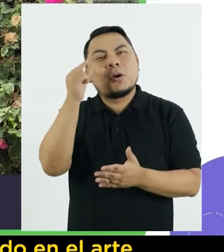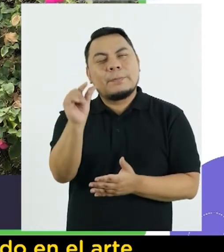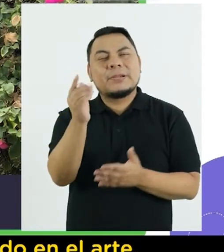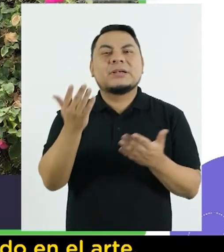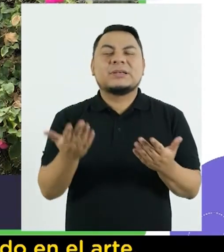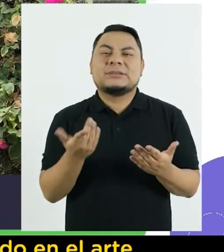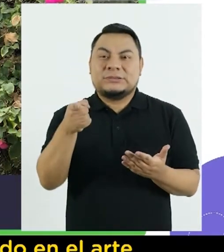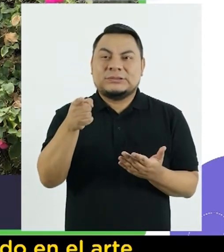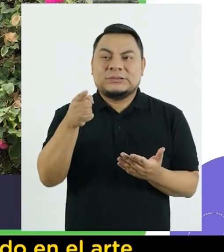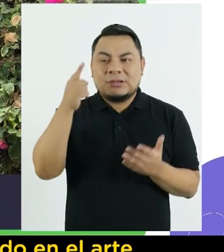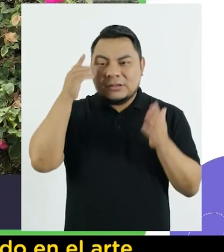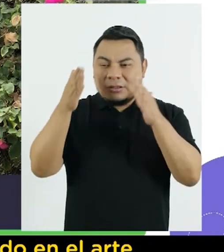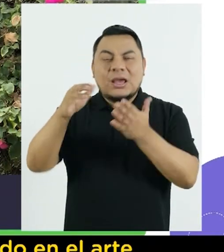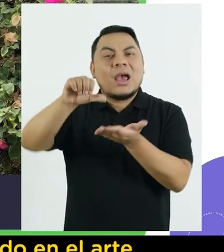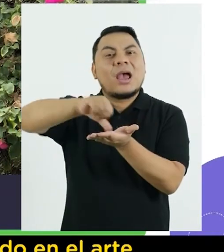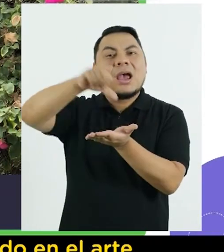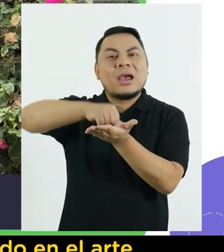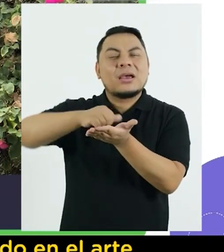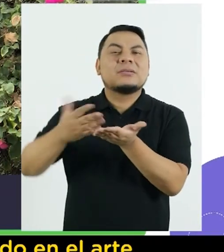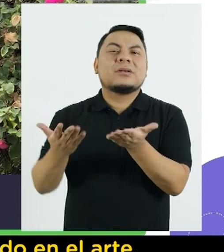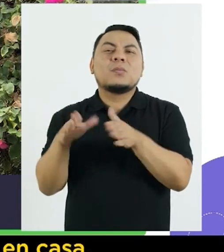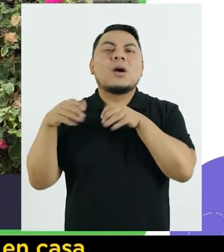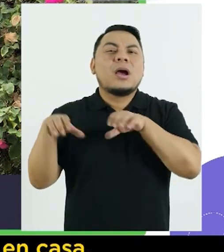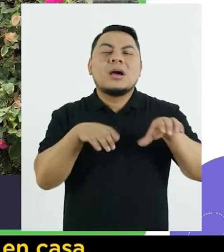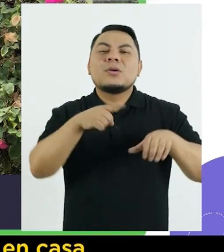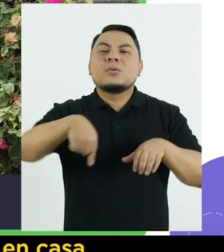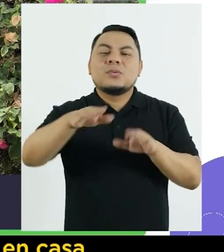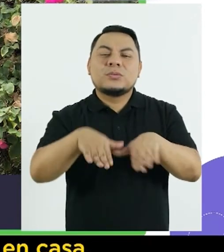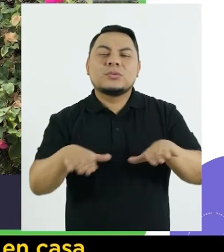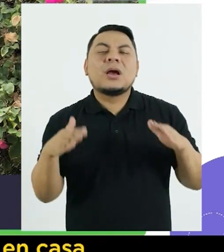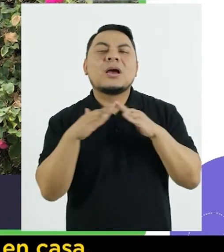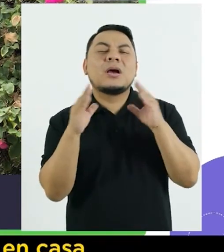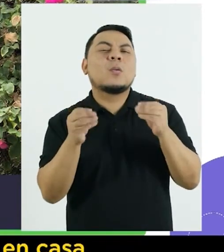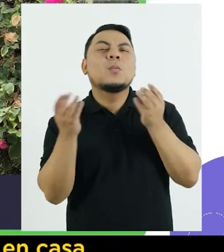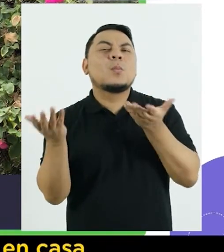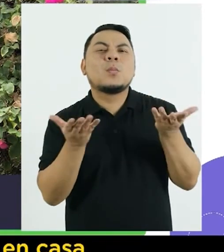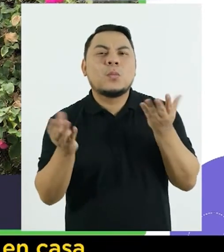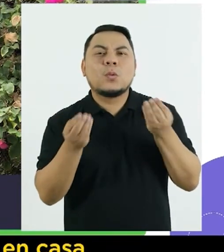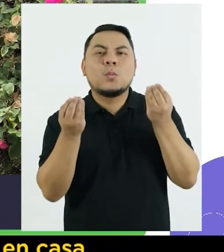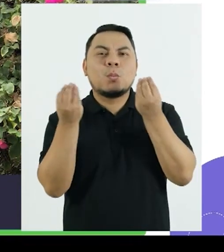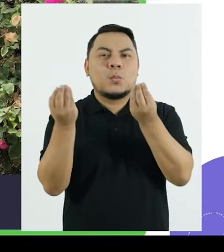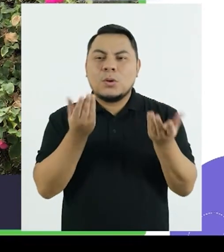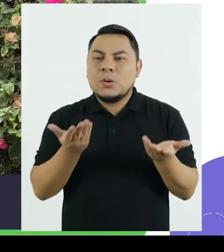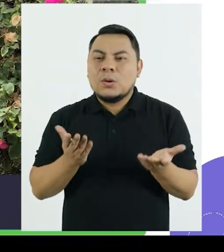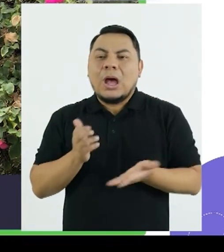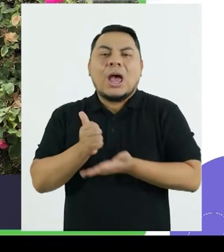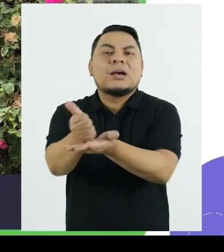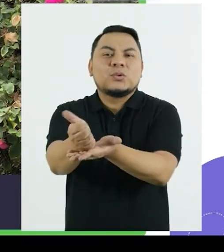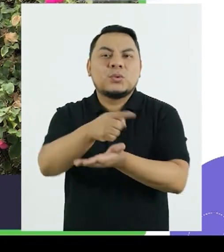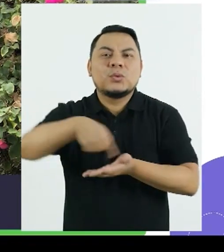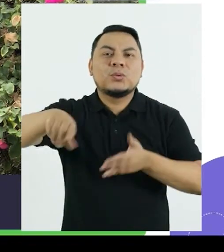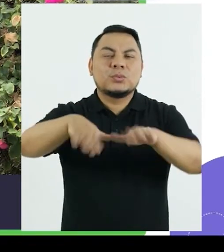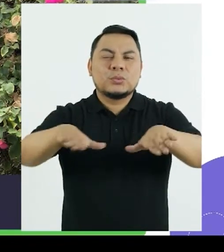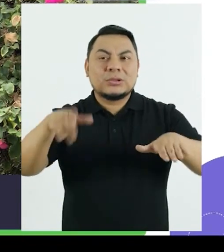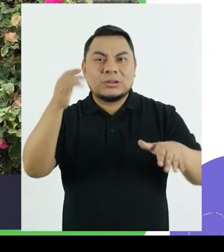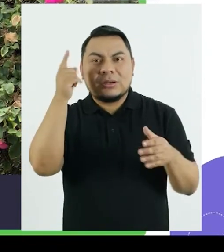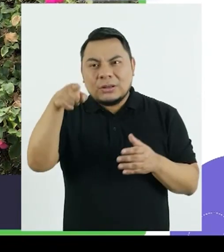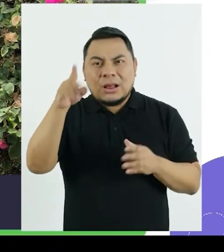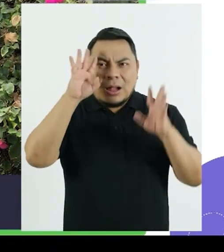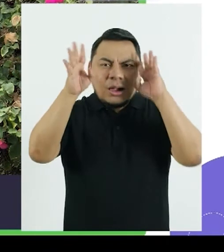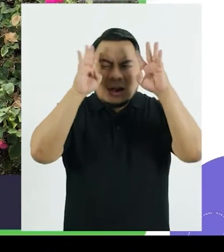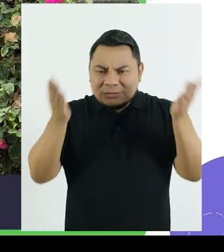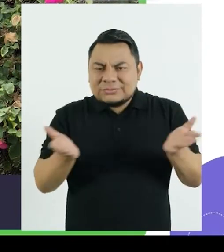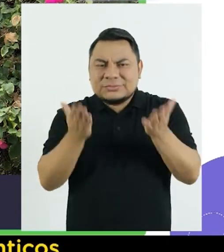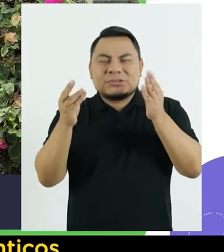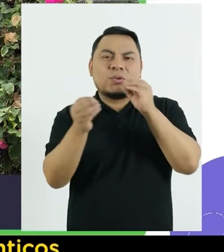también un poco pensando en el arte En lo que podemos hacer con los niños en casa ¿Cómo podemos ayudarlos para